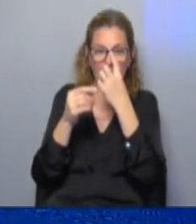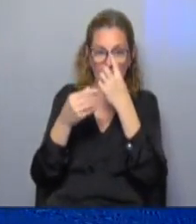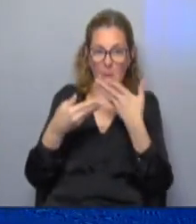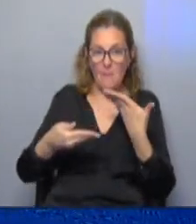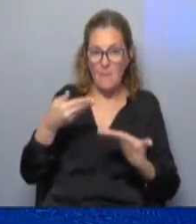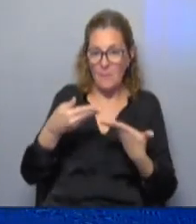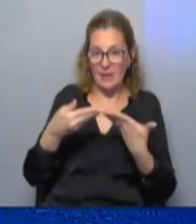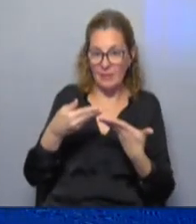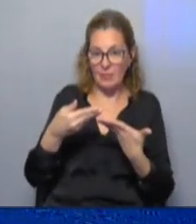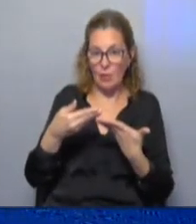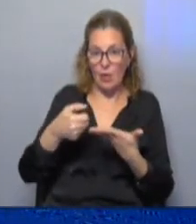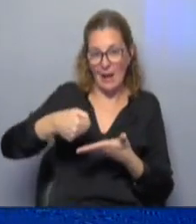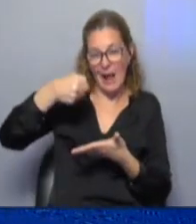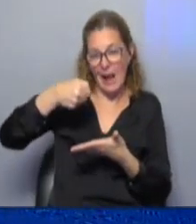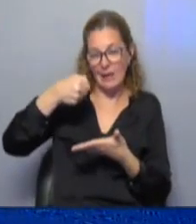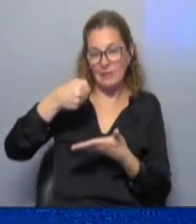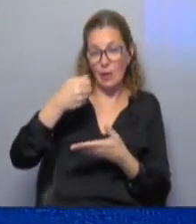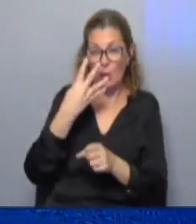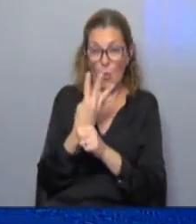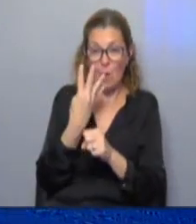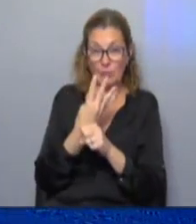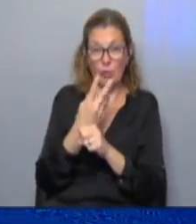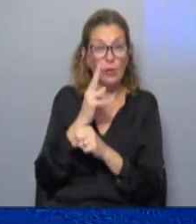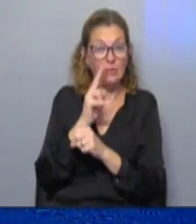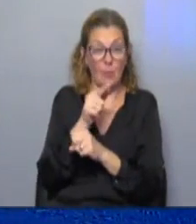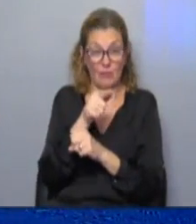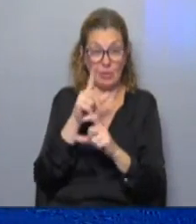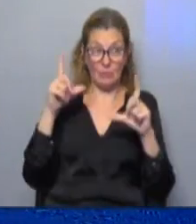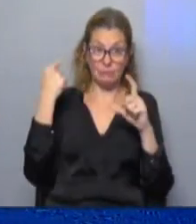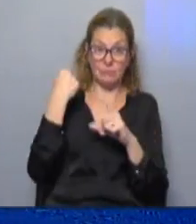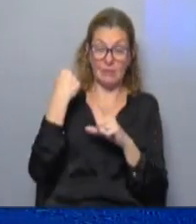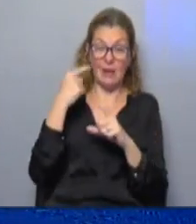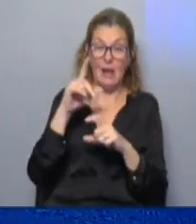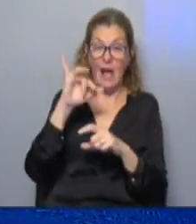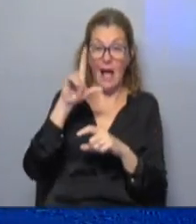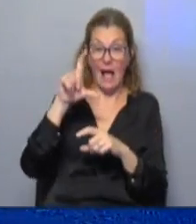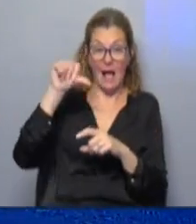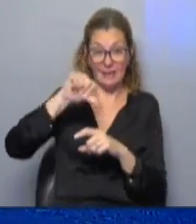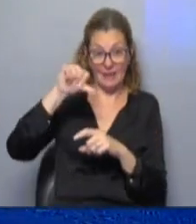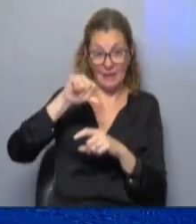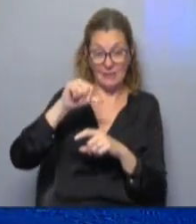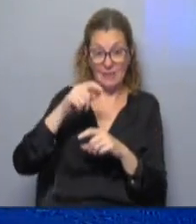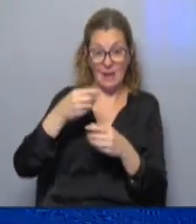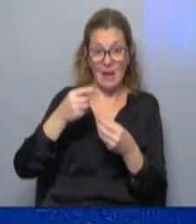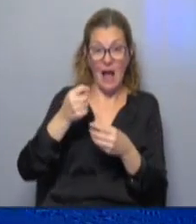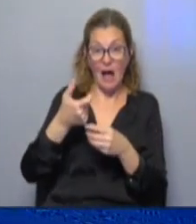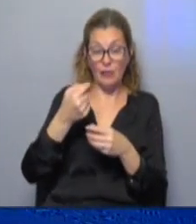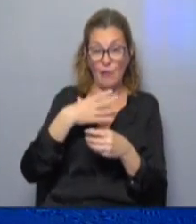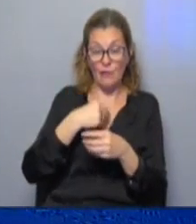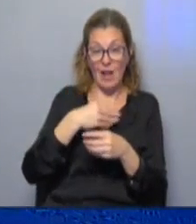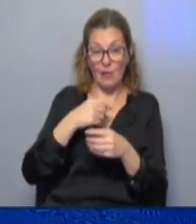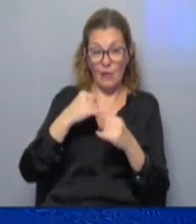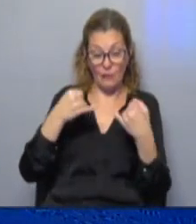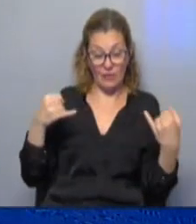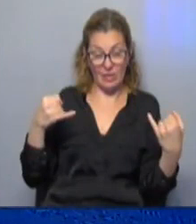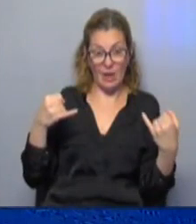en la canasta básica estos cuatro alimentos son los que estamos viendo aquí atrás el aceite de girasol el arroz blanco el fideo